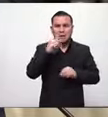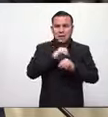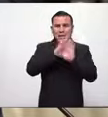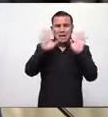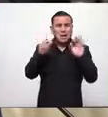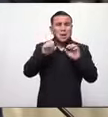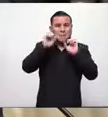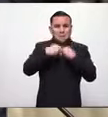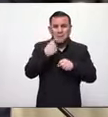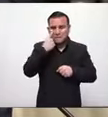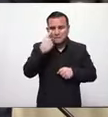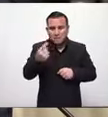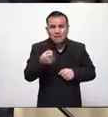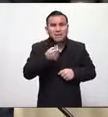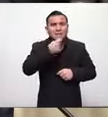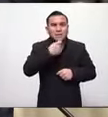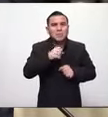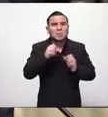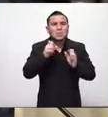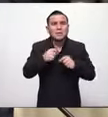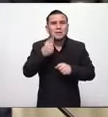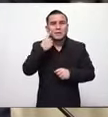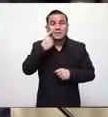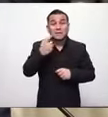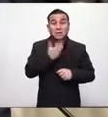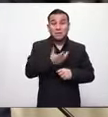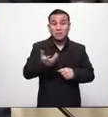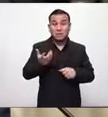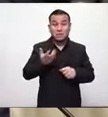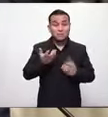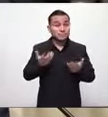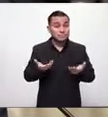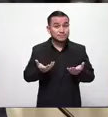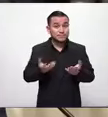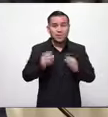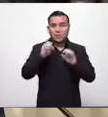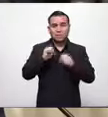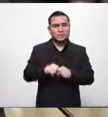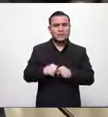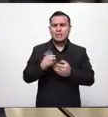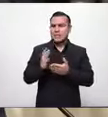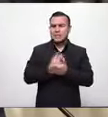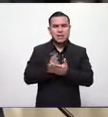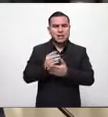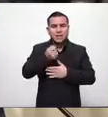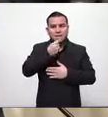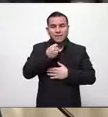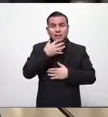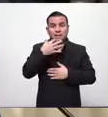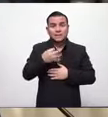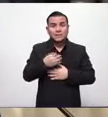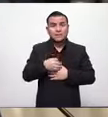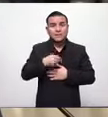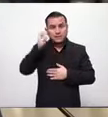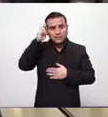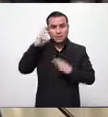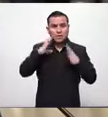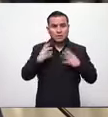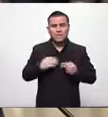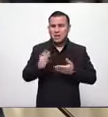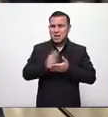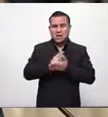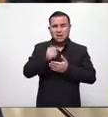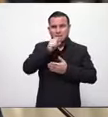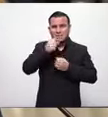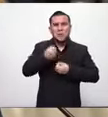cualquiera la puede ver los medios de comunicación la tienen a la mano no pueden decir que no hay información no pueden decir que este gobierno no ha dado